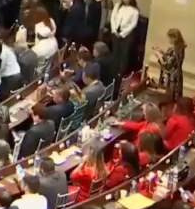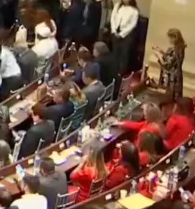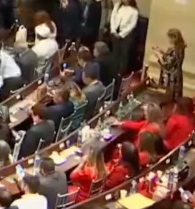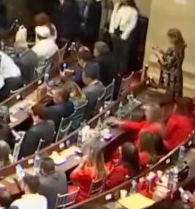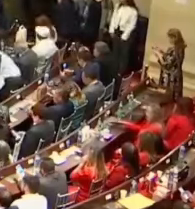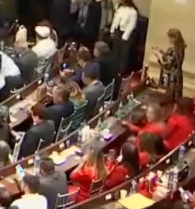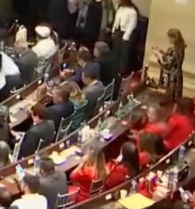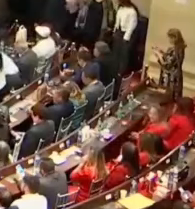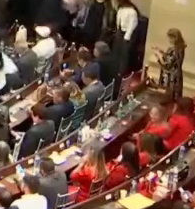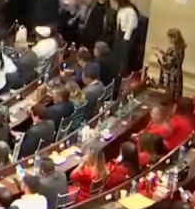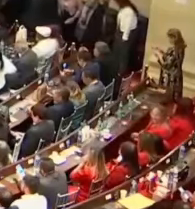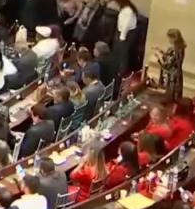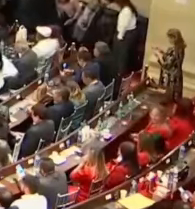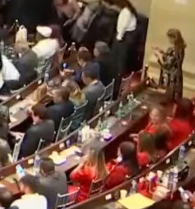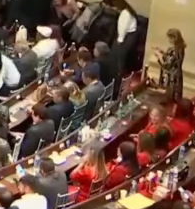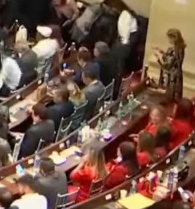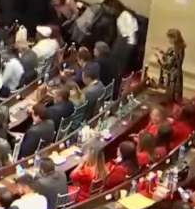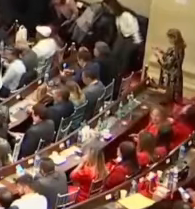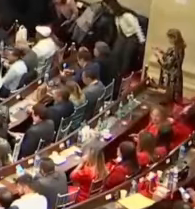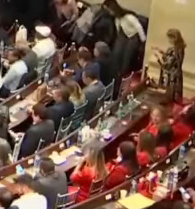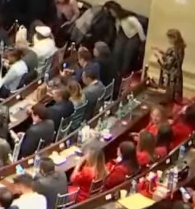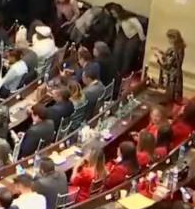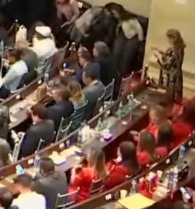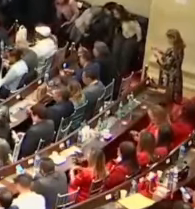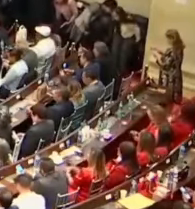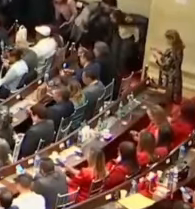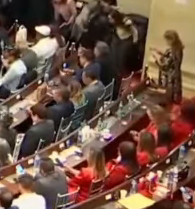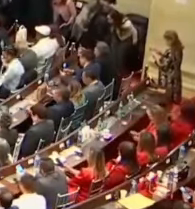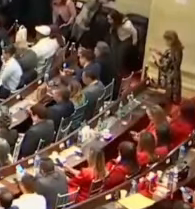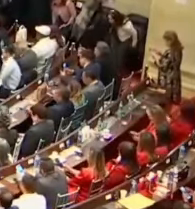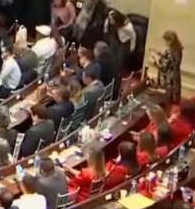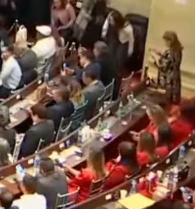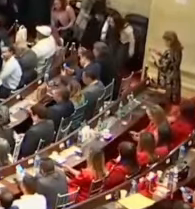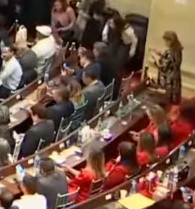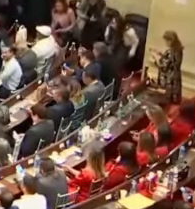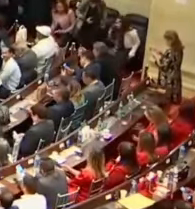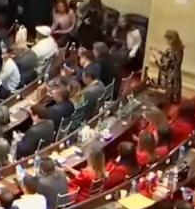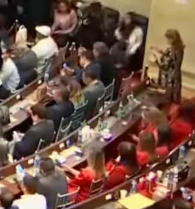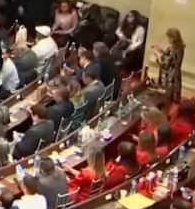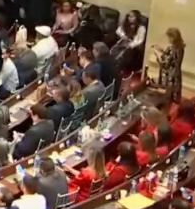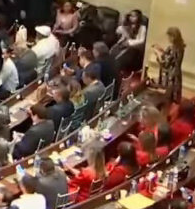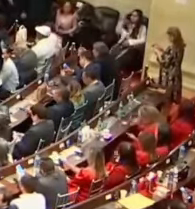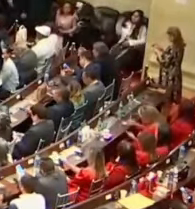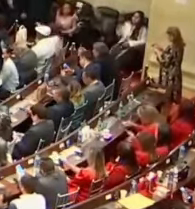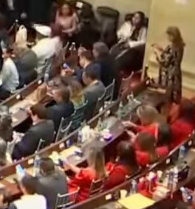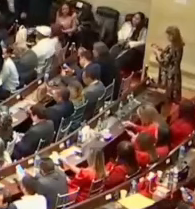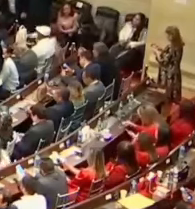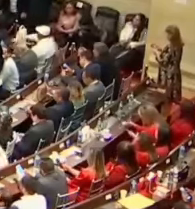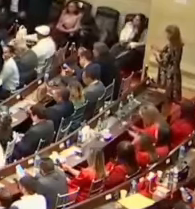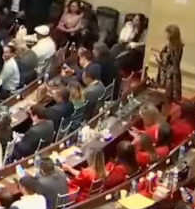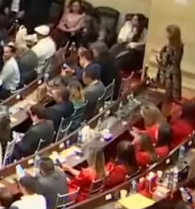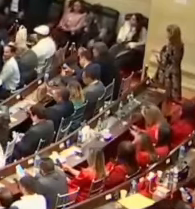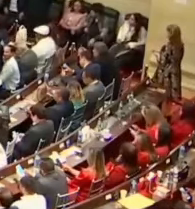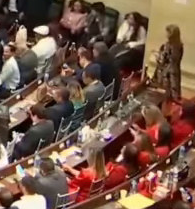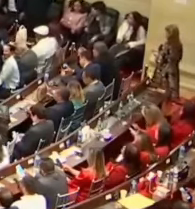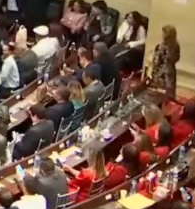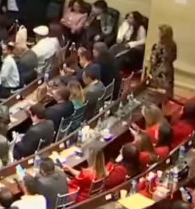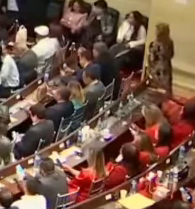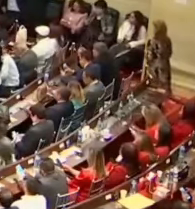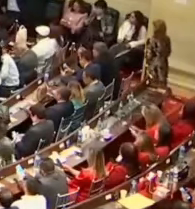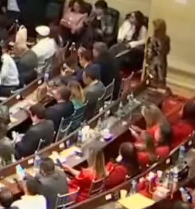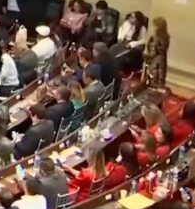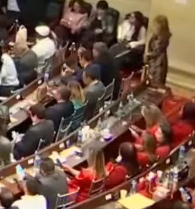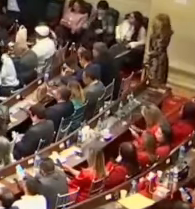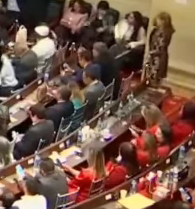Señor Presidente de la República, doctor Gustavo Petro Urrego. Doctora Francialena Márquez